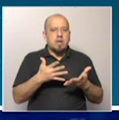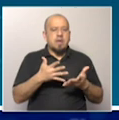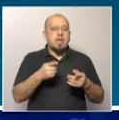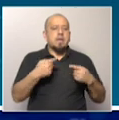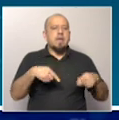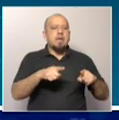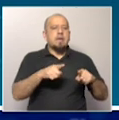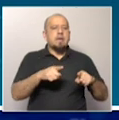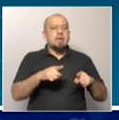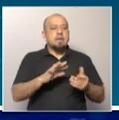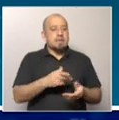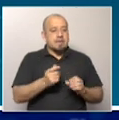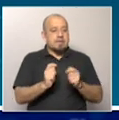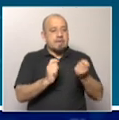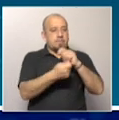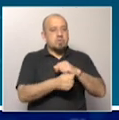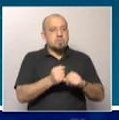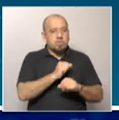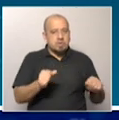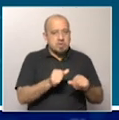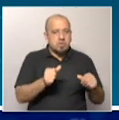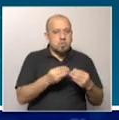esta transferencia se pudiera hacer?